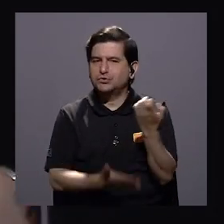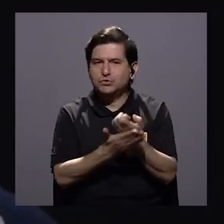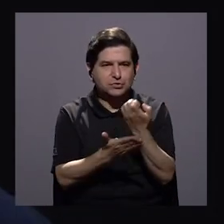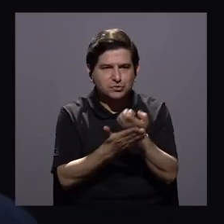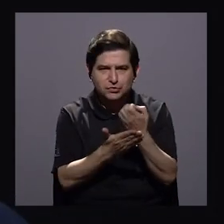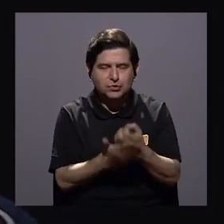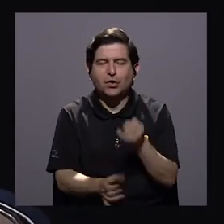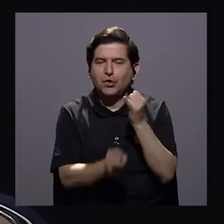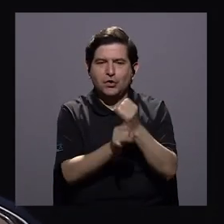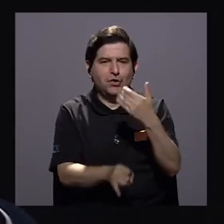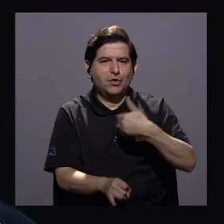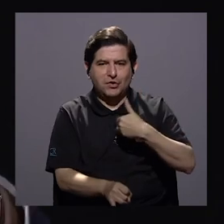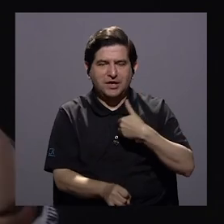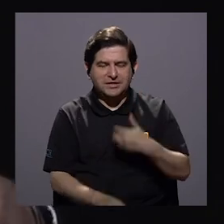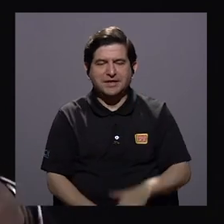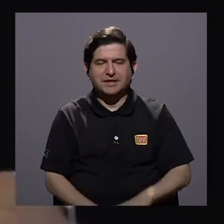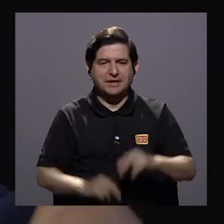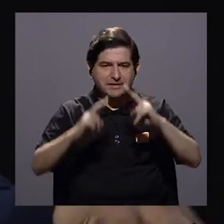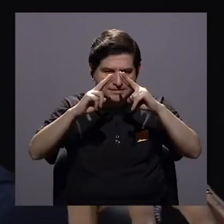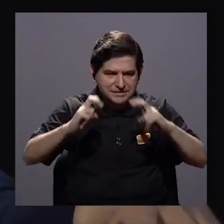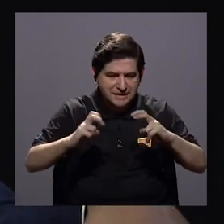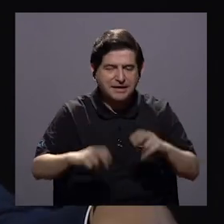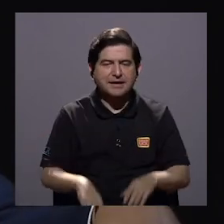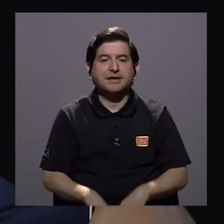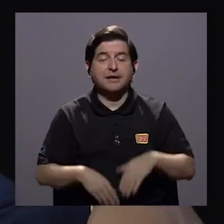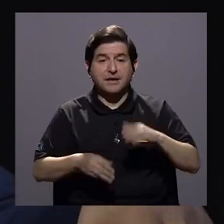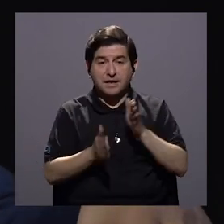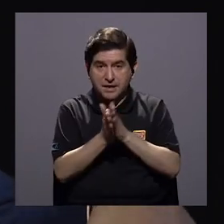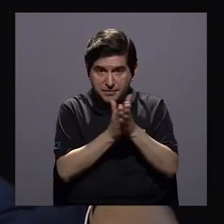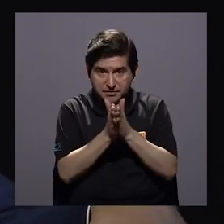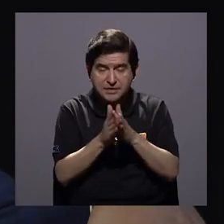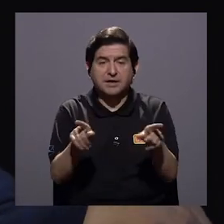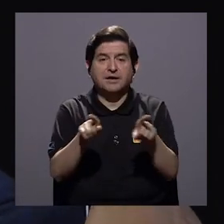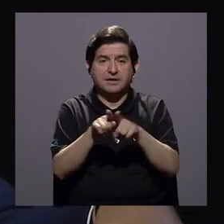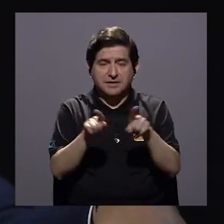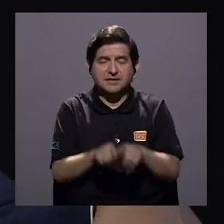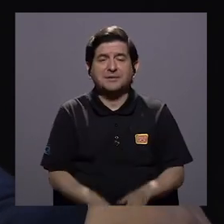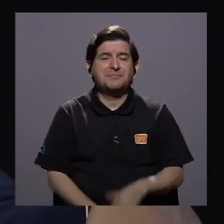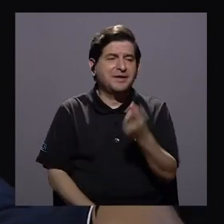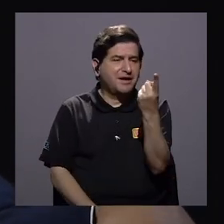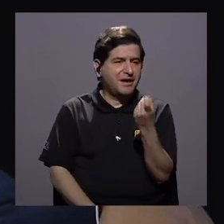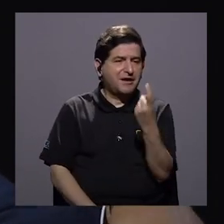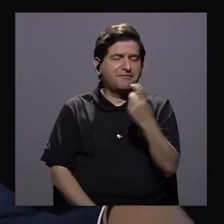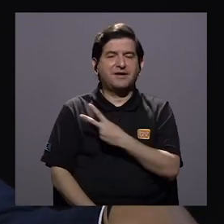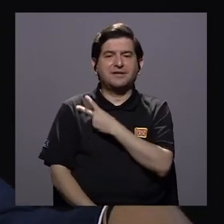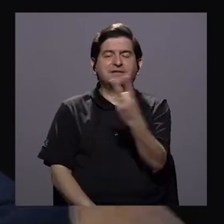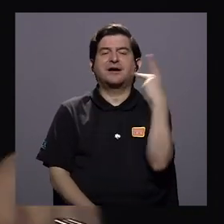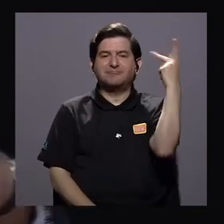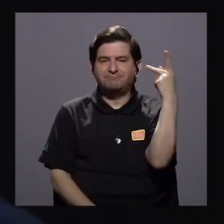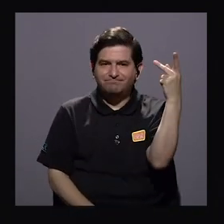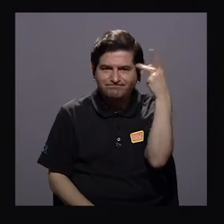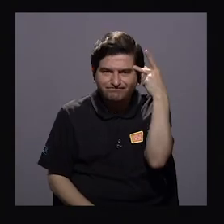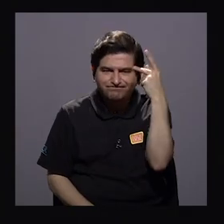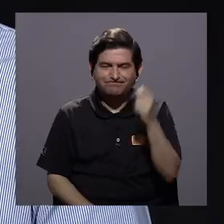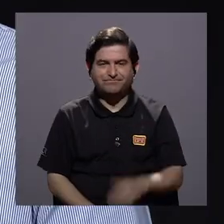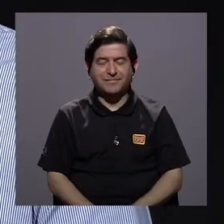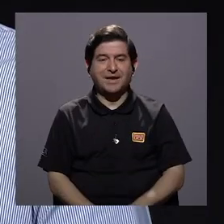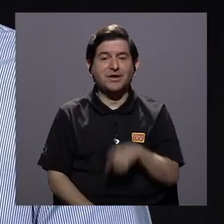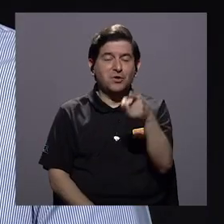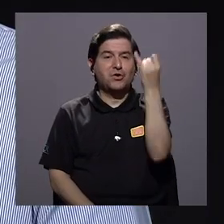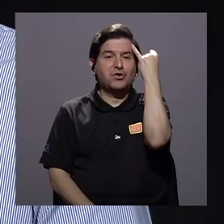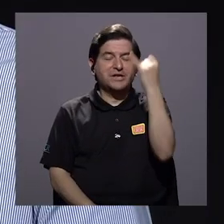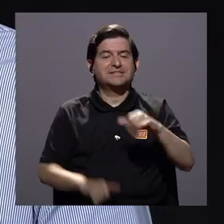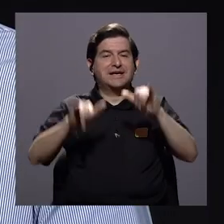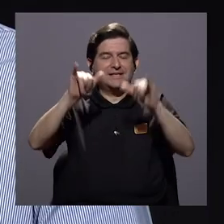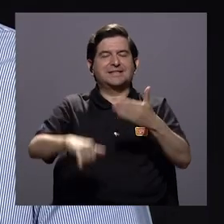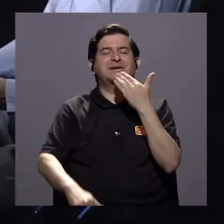económico que al final está en las instituciones que deben de canalizarlo sino también esa grave falta de voluntad política me